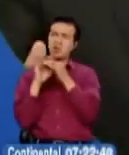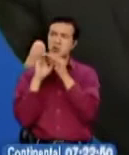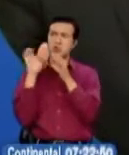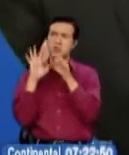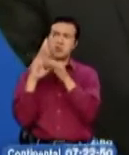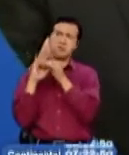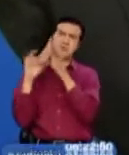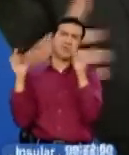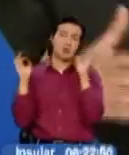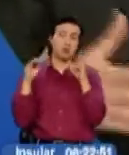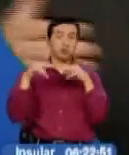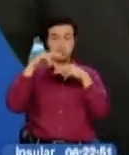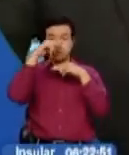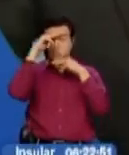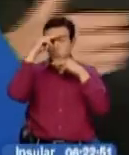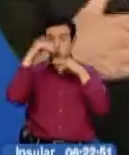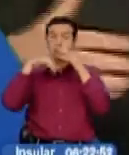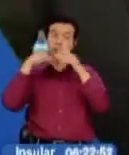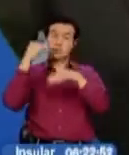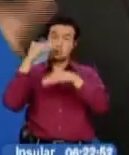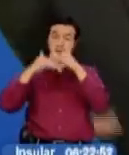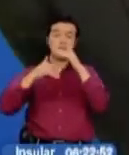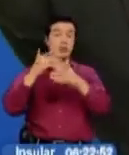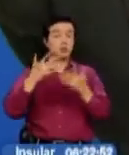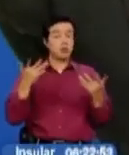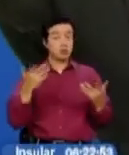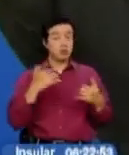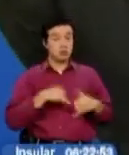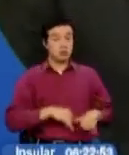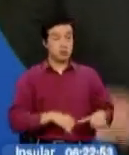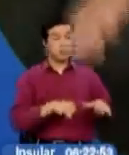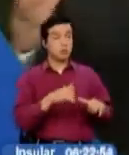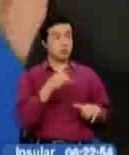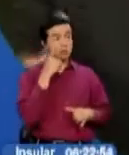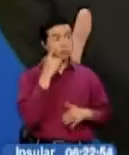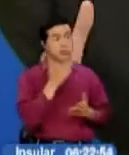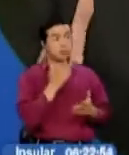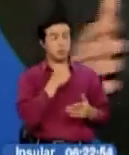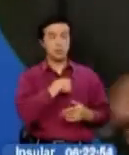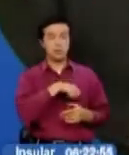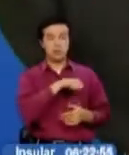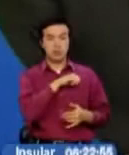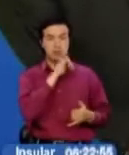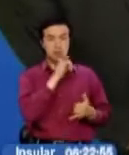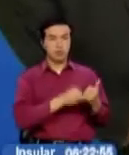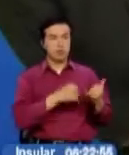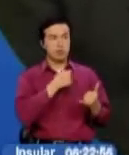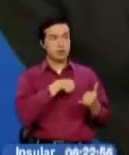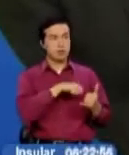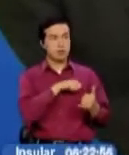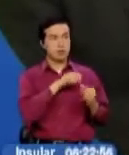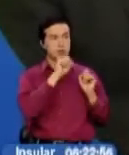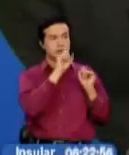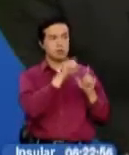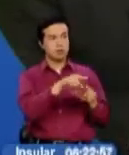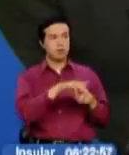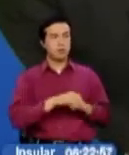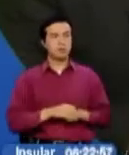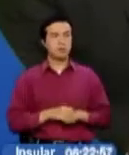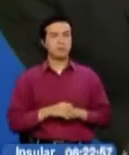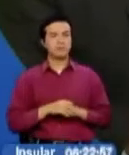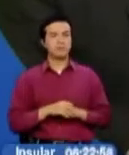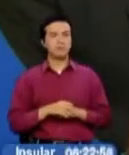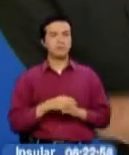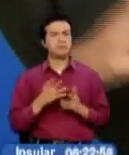es una noticia que tendrá consecuencias a largo plazo. Y bueno, España finalmente, le propongo eso, maestro. Hablemos de